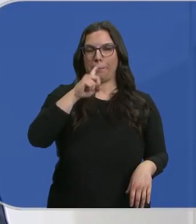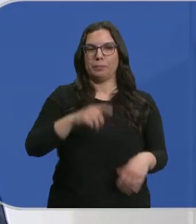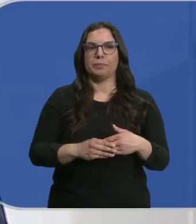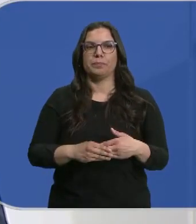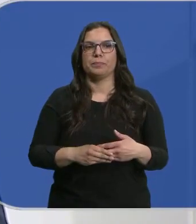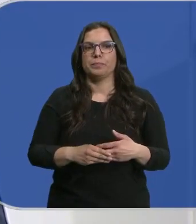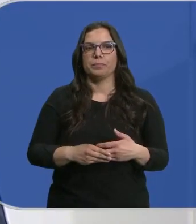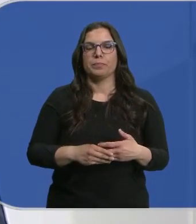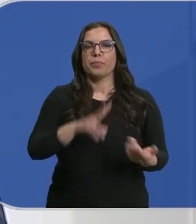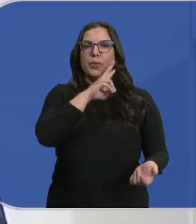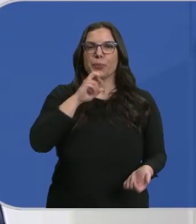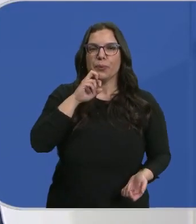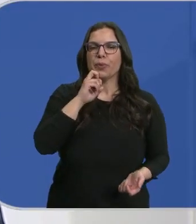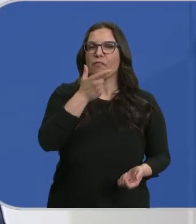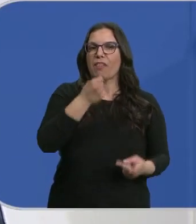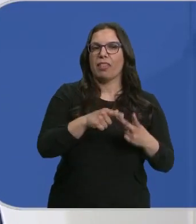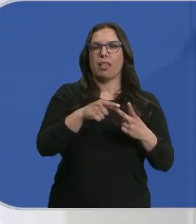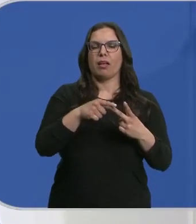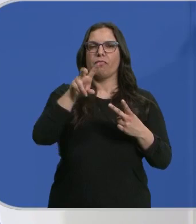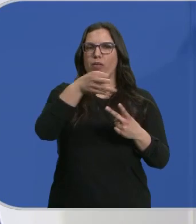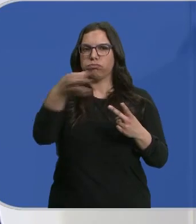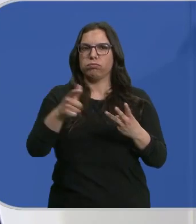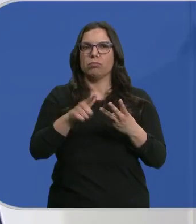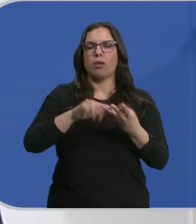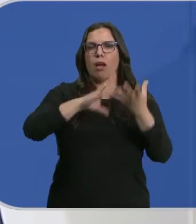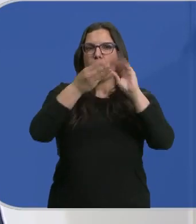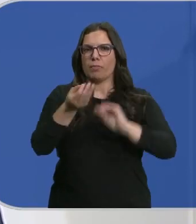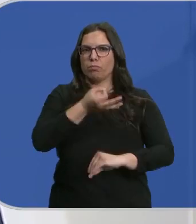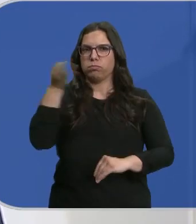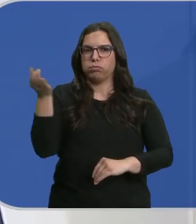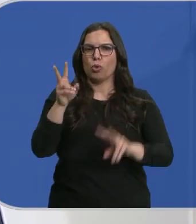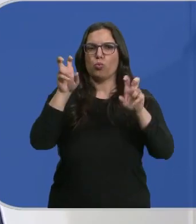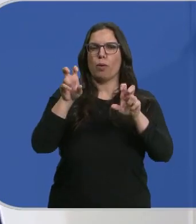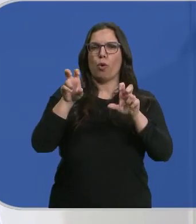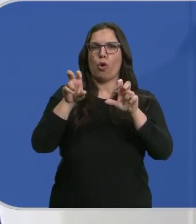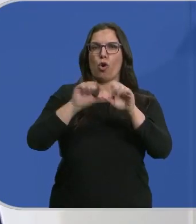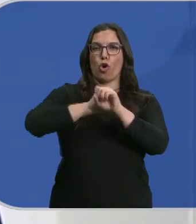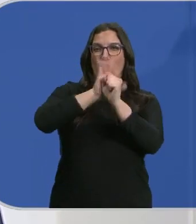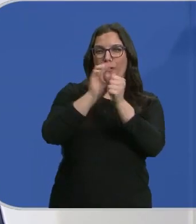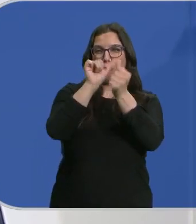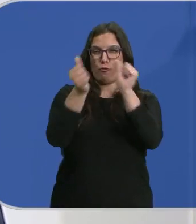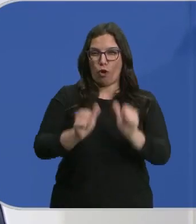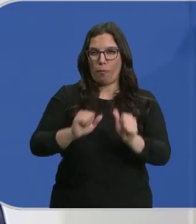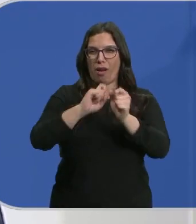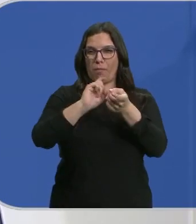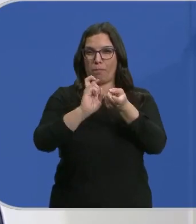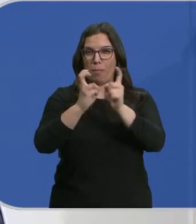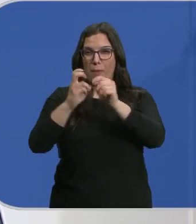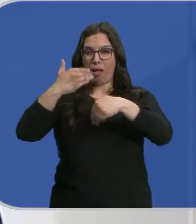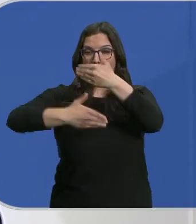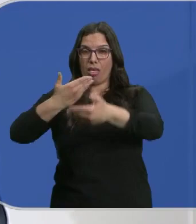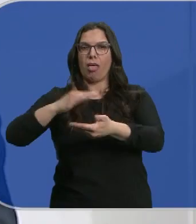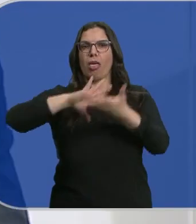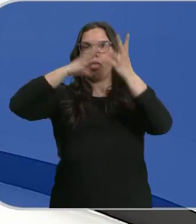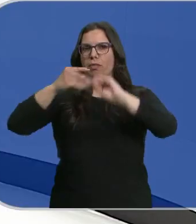Facilidad de conservación, eficacia, versatilidad para adaptarse a nuevas variantes. En definitiva, un triunfo formidable.